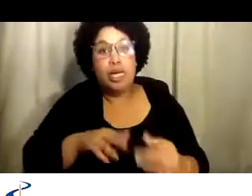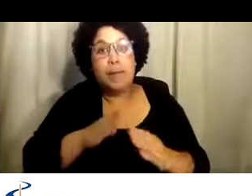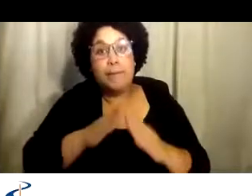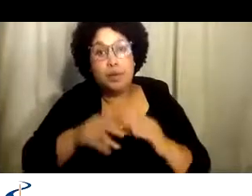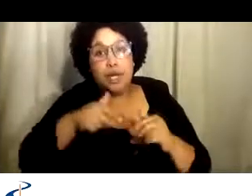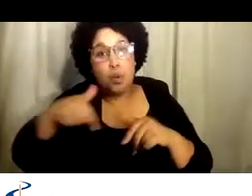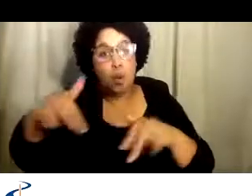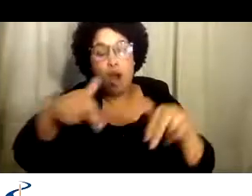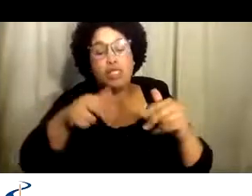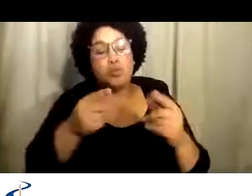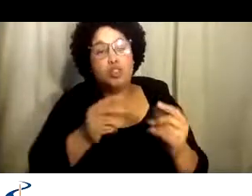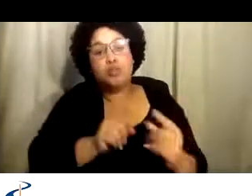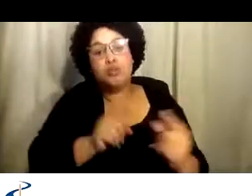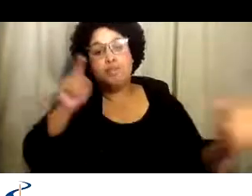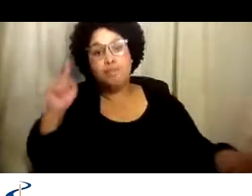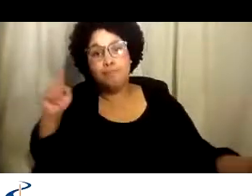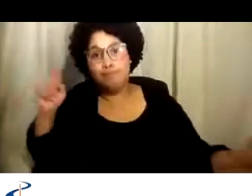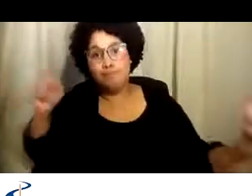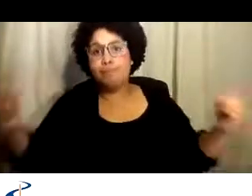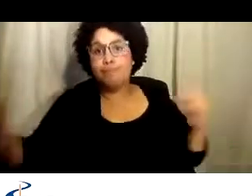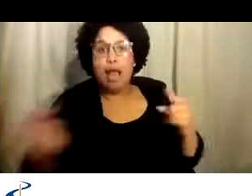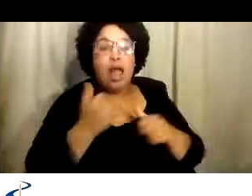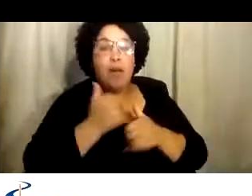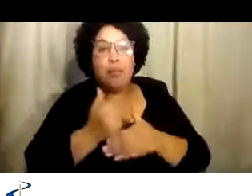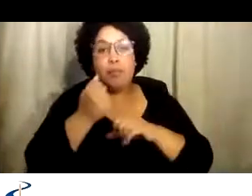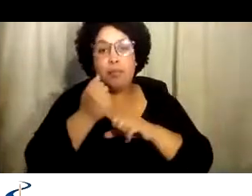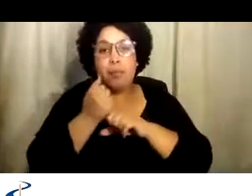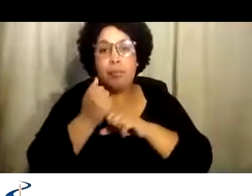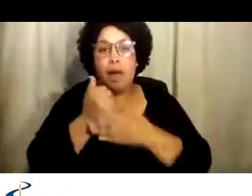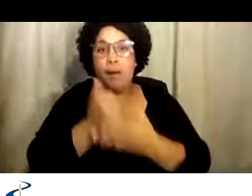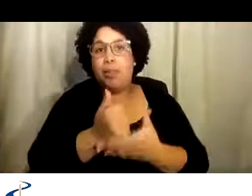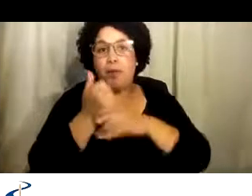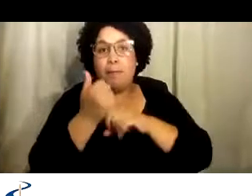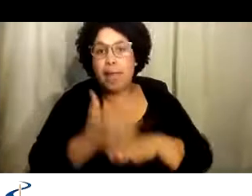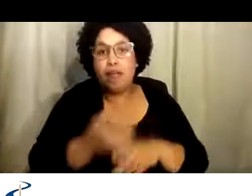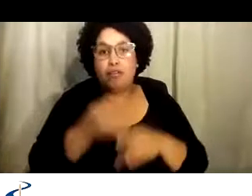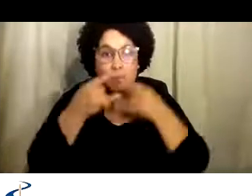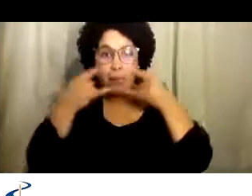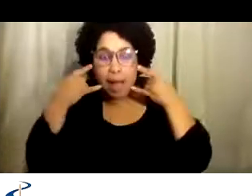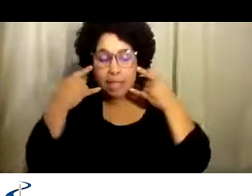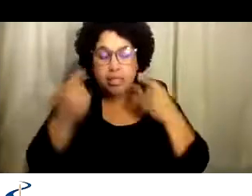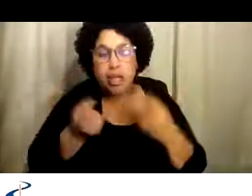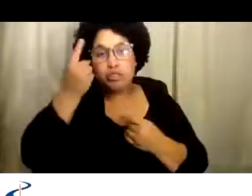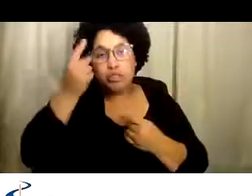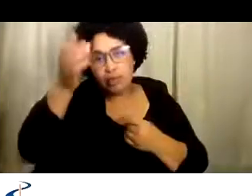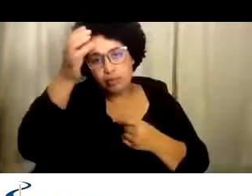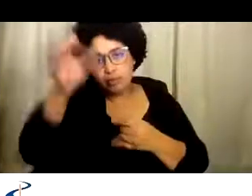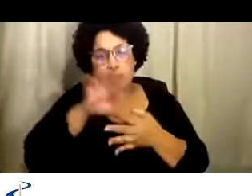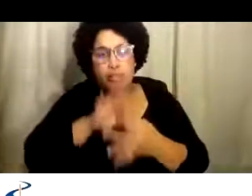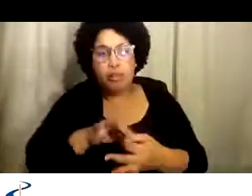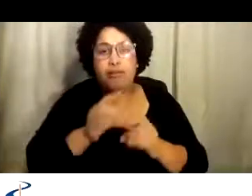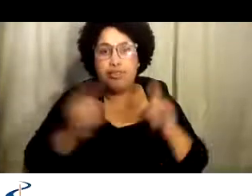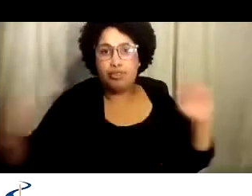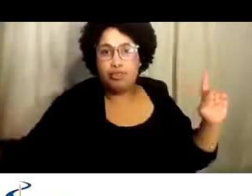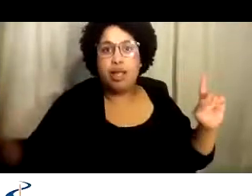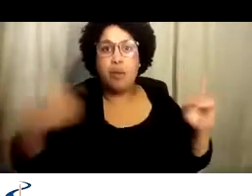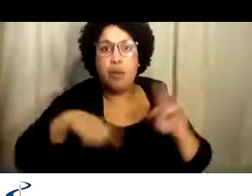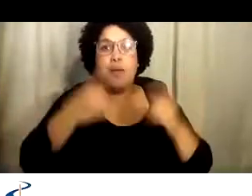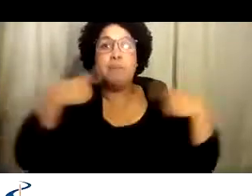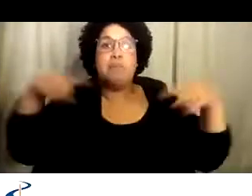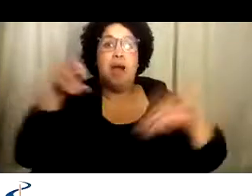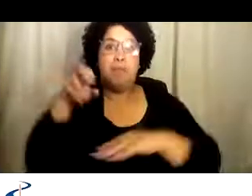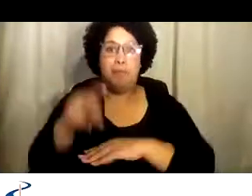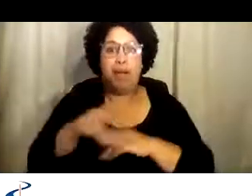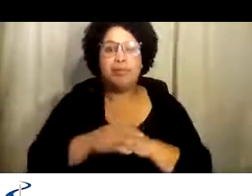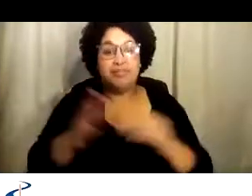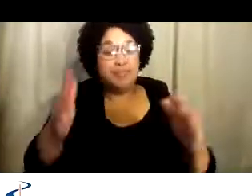individualmente, durante cambios de datos, practicando distanciamiento social, ayudándoles a entender cómo usar